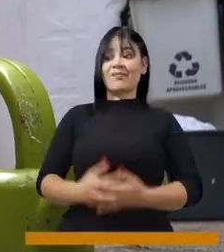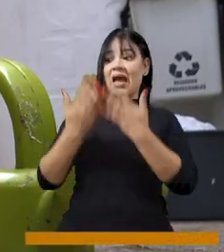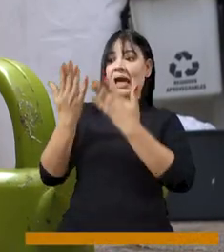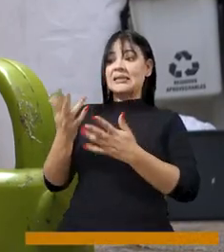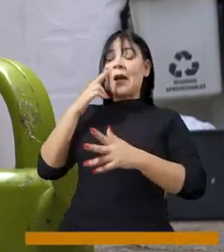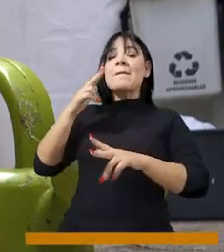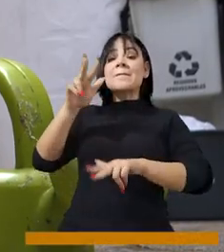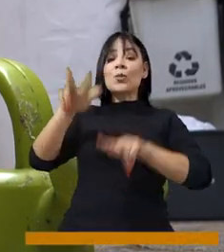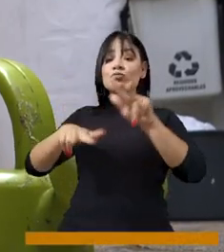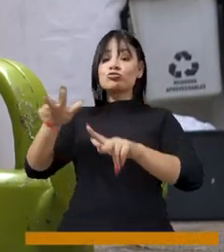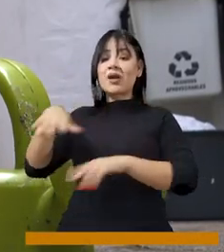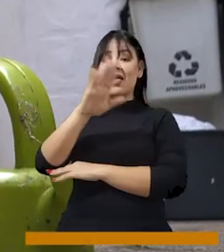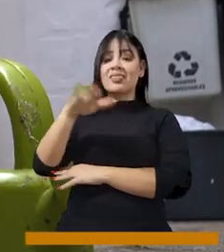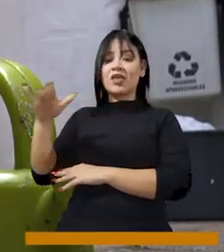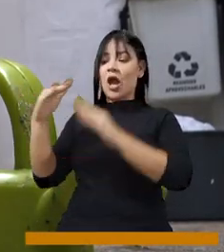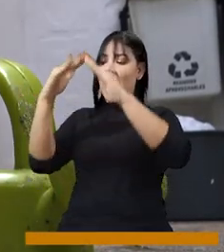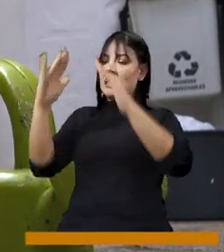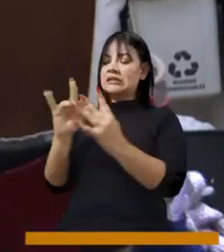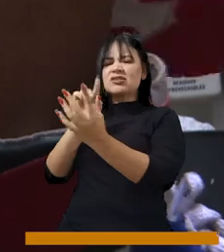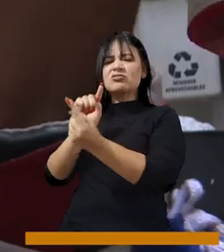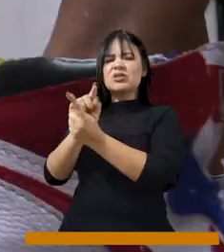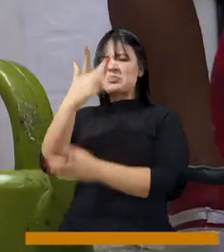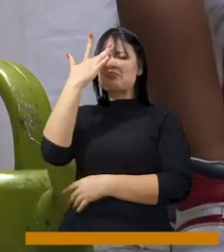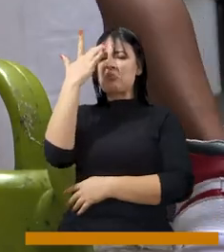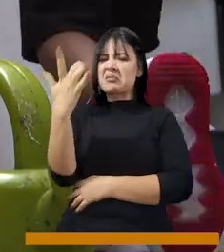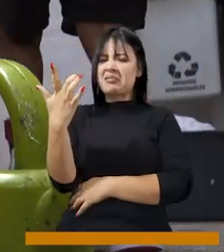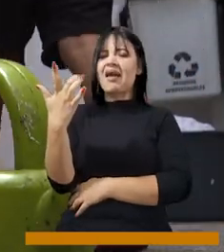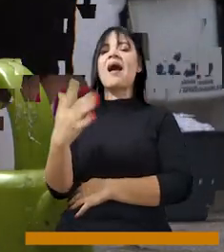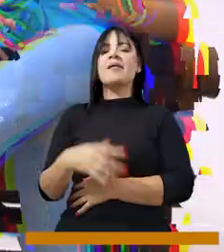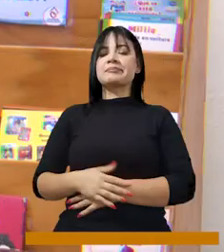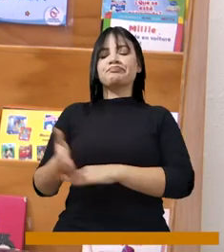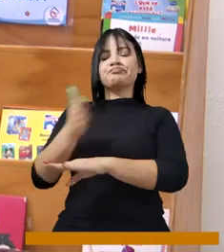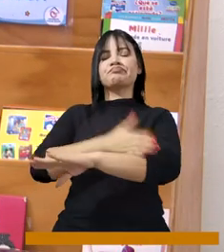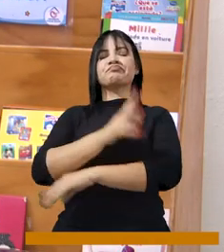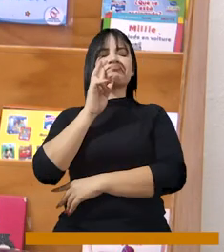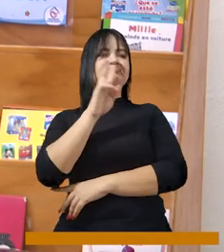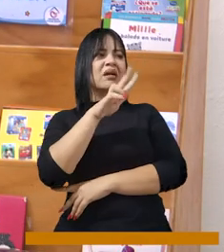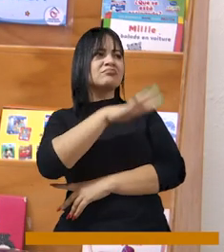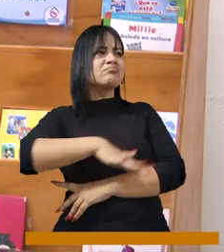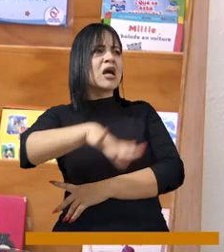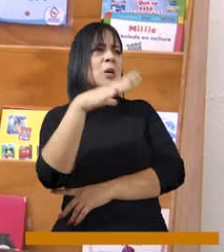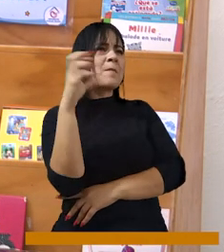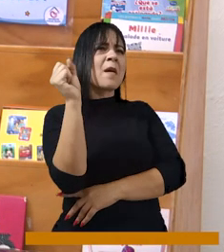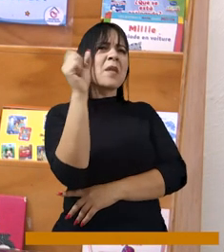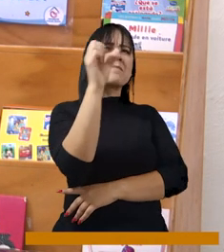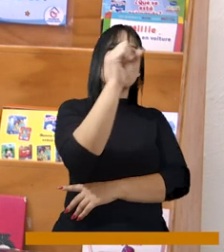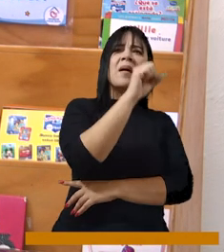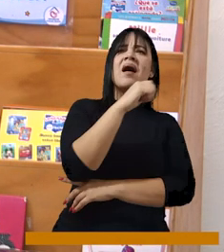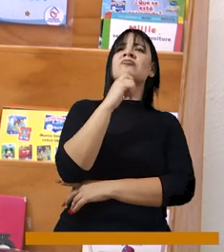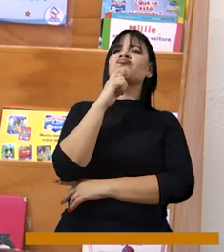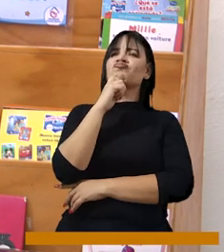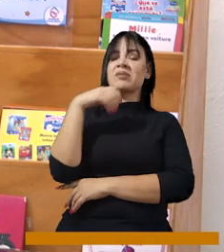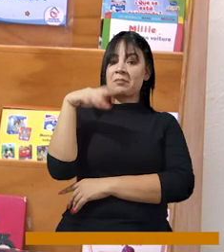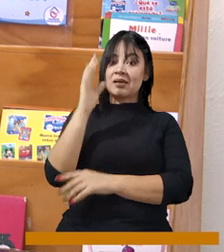El Centro Infantil Museo de Antioquia Casa del Encuentro surge por las necesidades evidenciadas en el sector, específicamente en